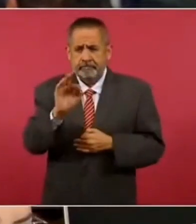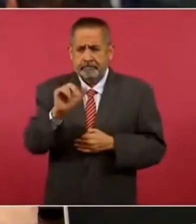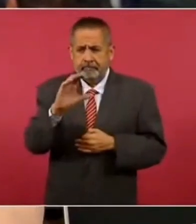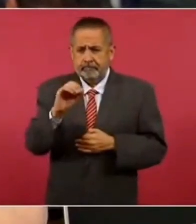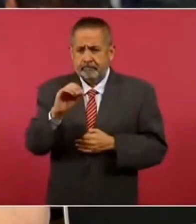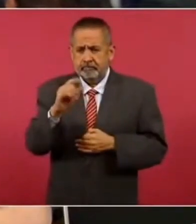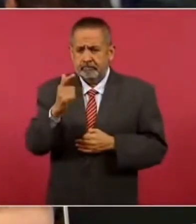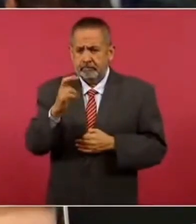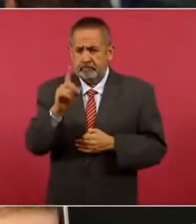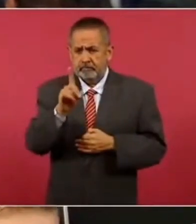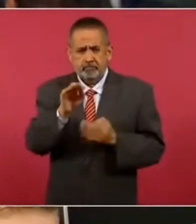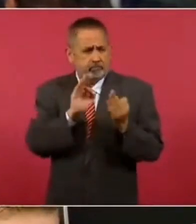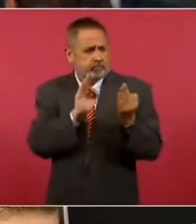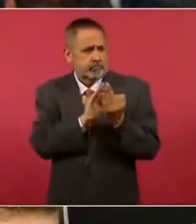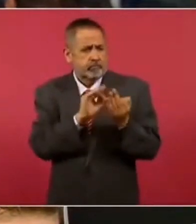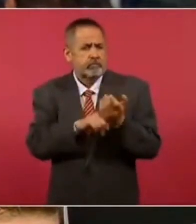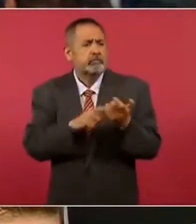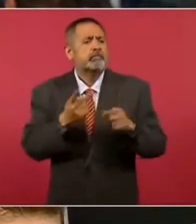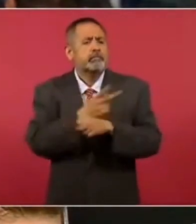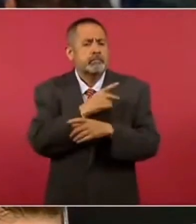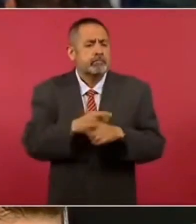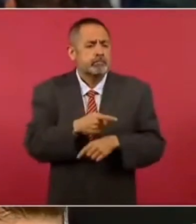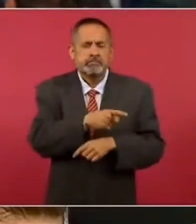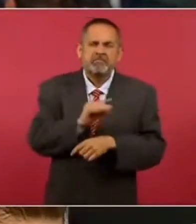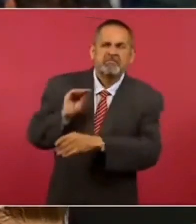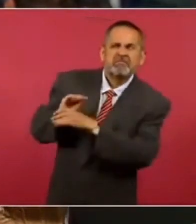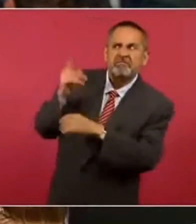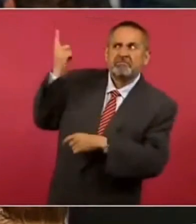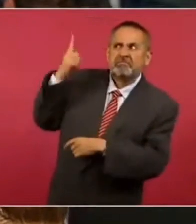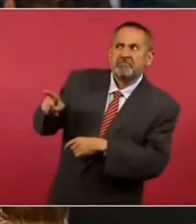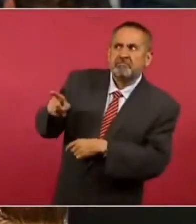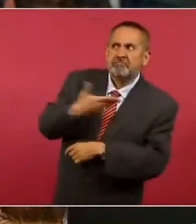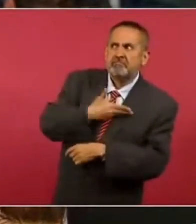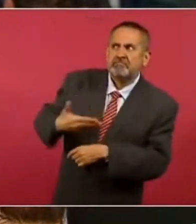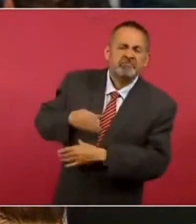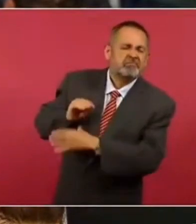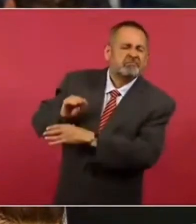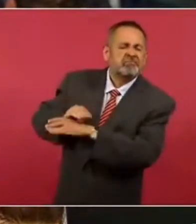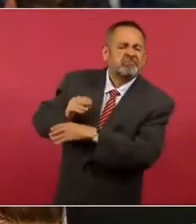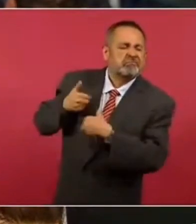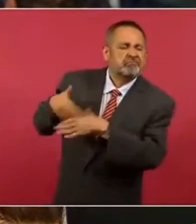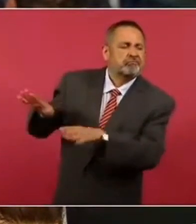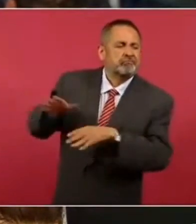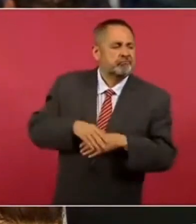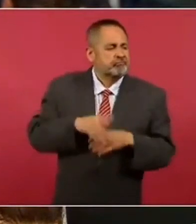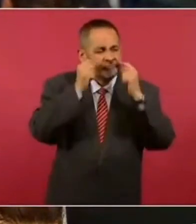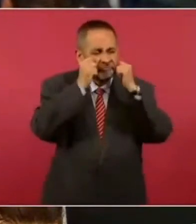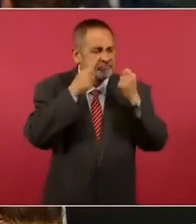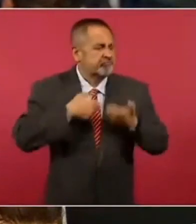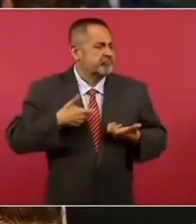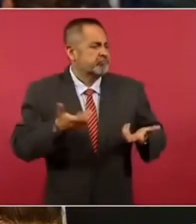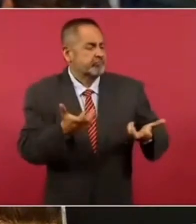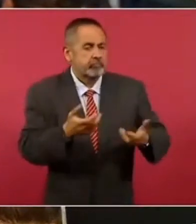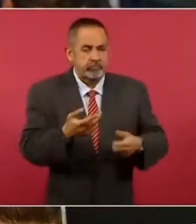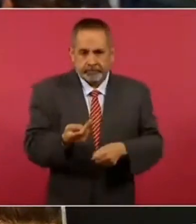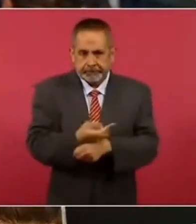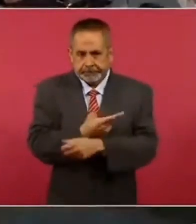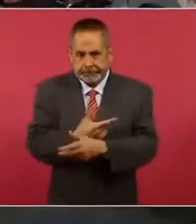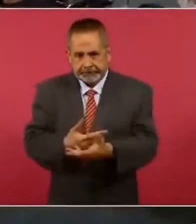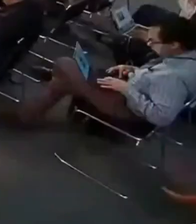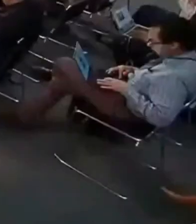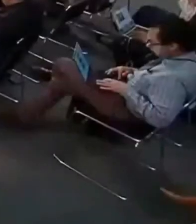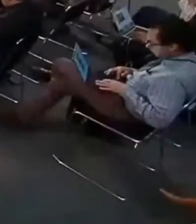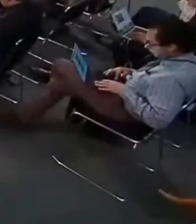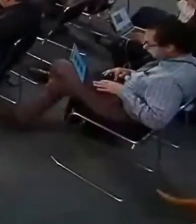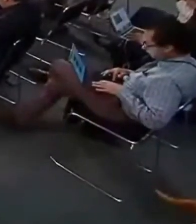Garduño. ¿Qué va a pasar cuando se desatiende una instrucción presidencial de este calibre? O sea, ahorita